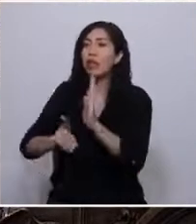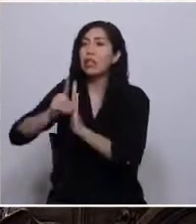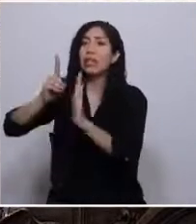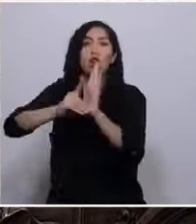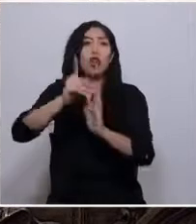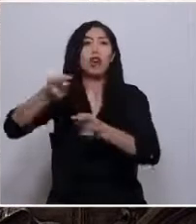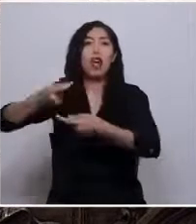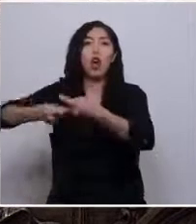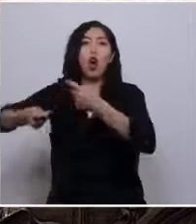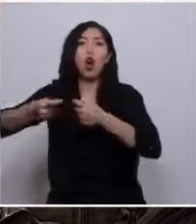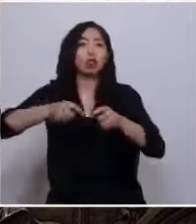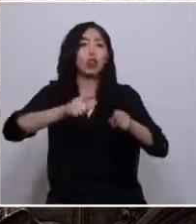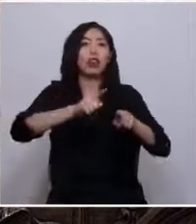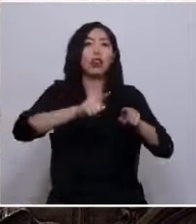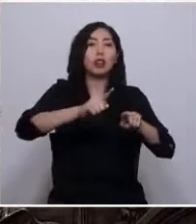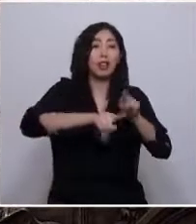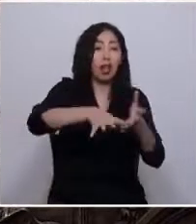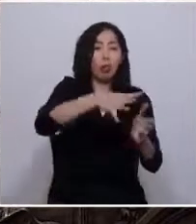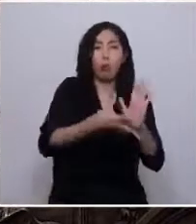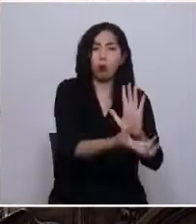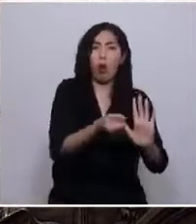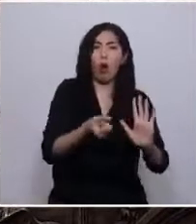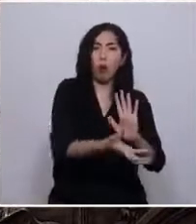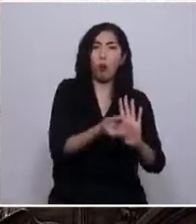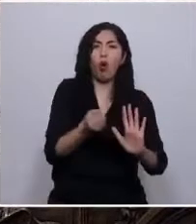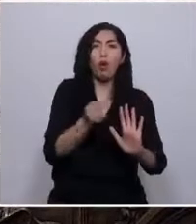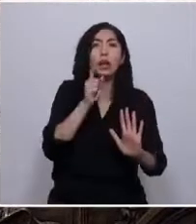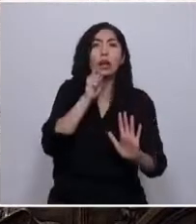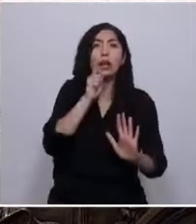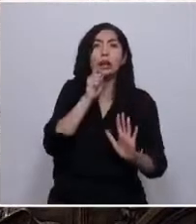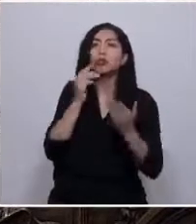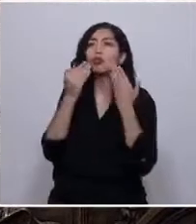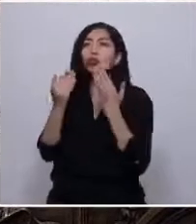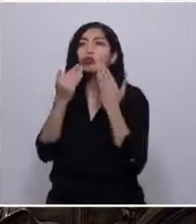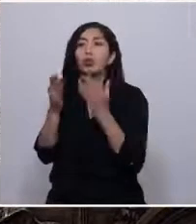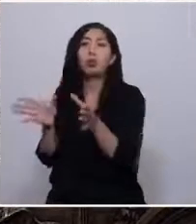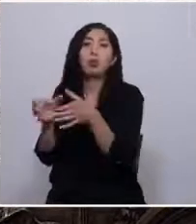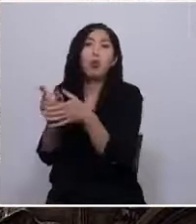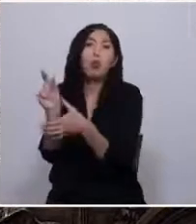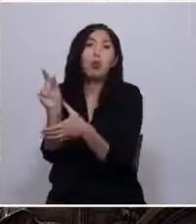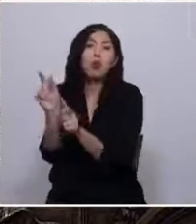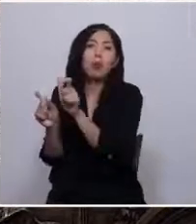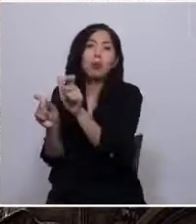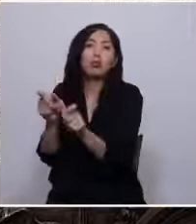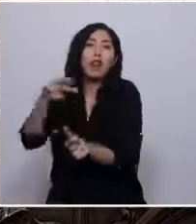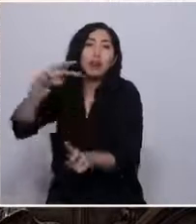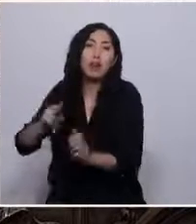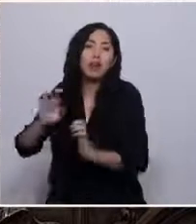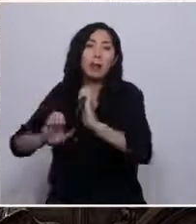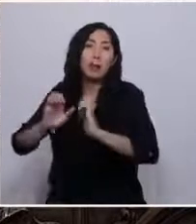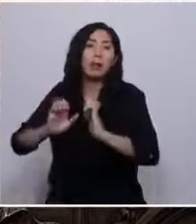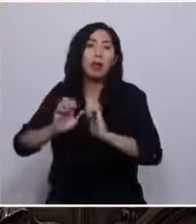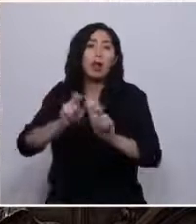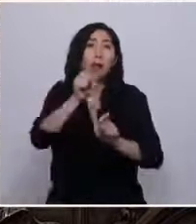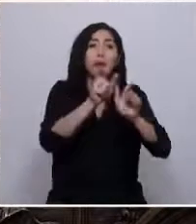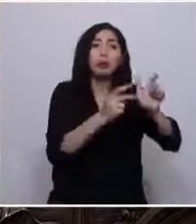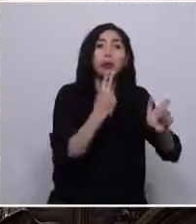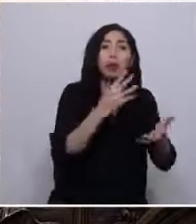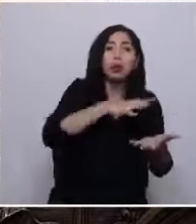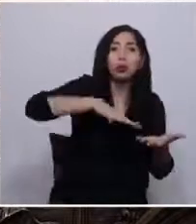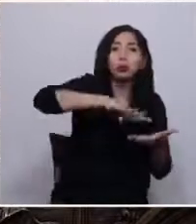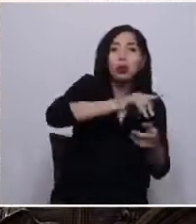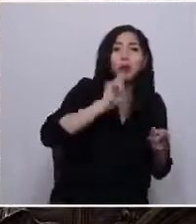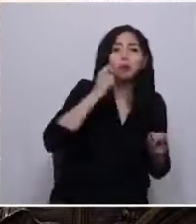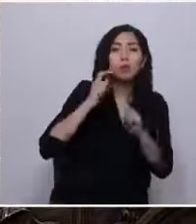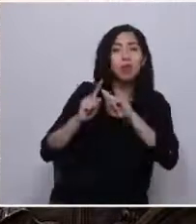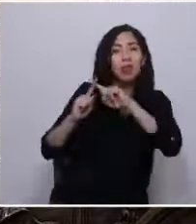extractivos concentrados en unos pocos propietarios que someten a los territorios a la miseria de zonas de sacrificio. Pese